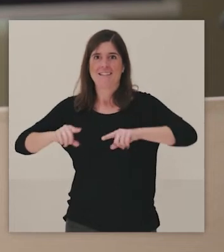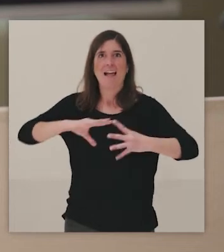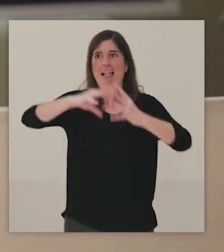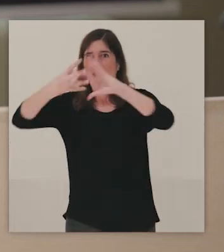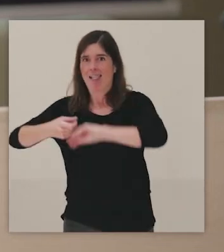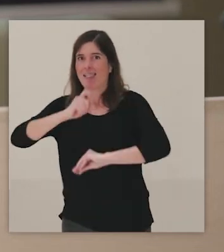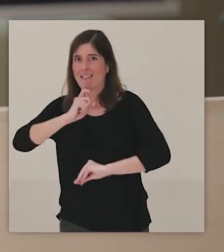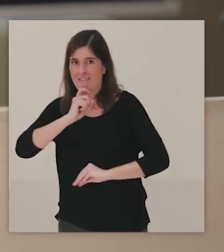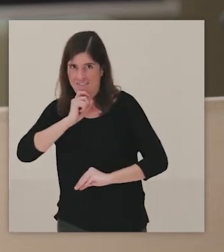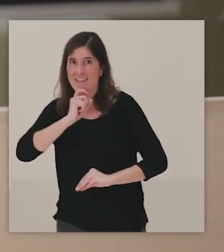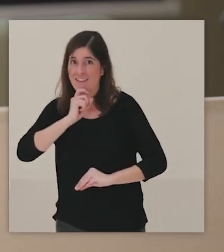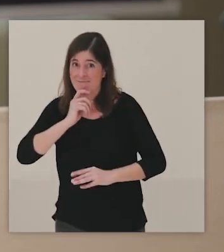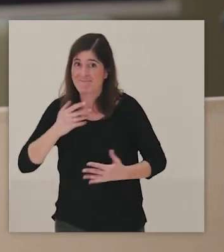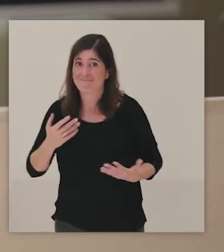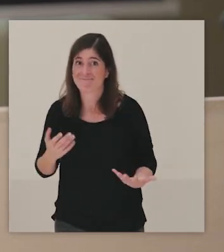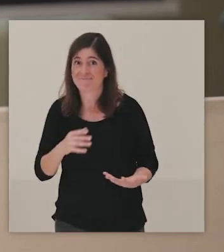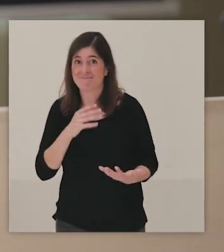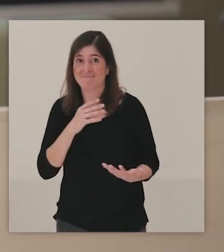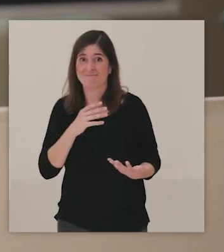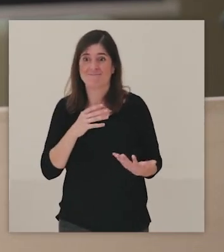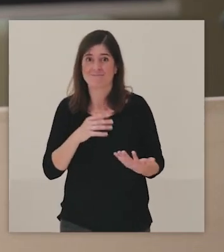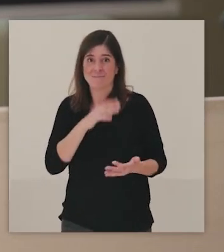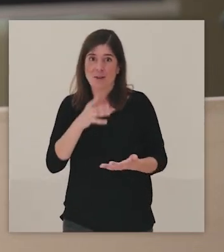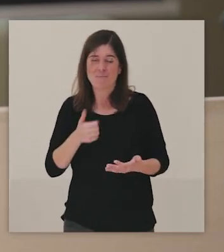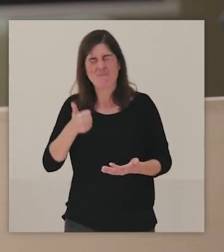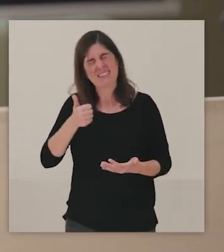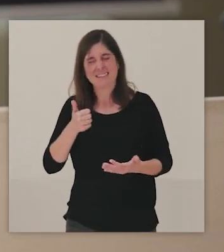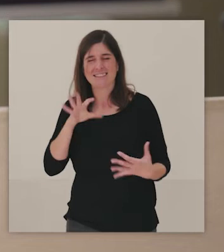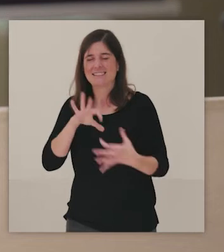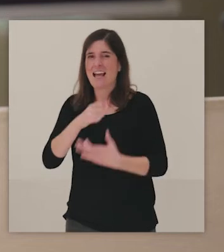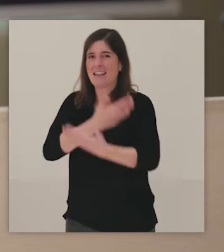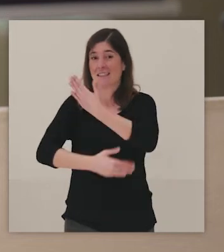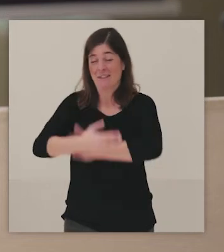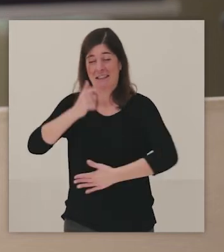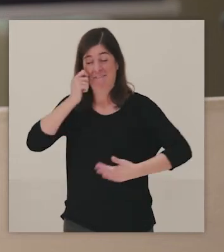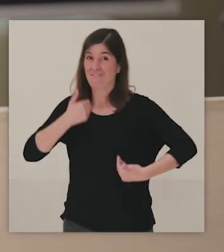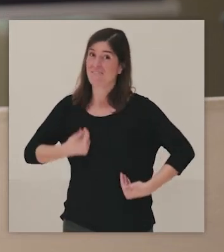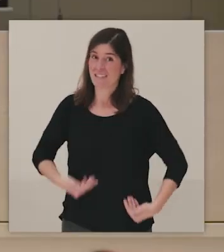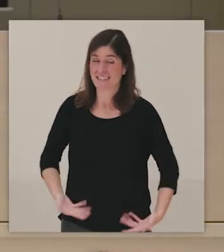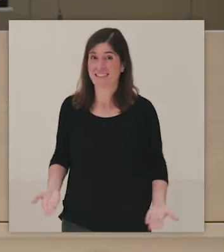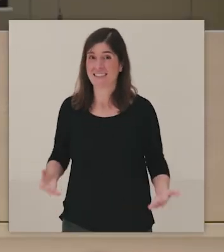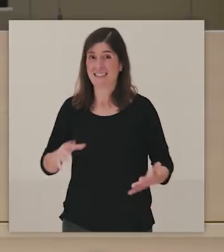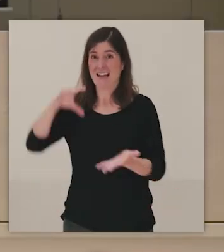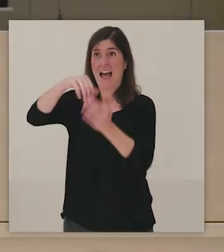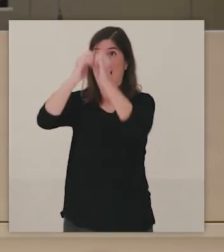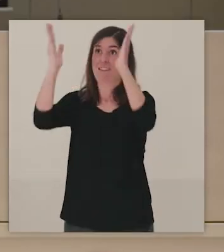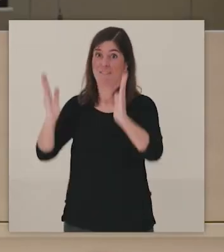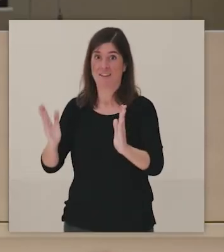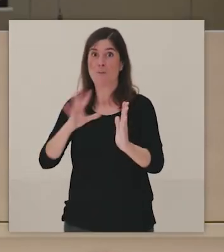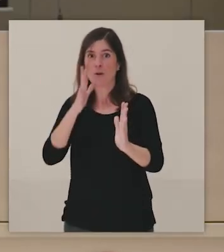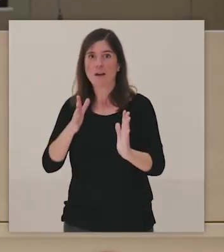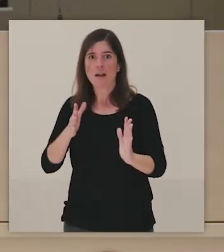alguna tarea pendiente, incluso en accesibilidad física. Digamos que el museo es